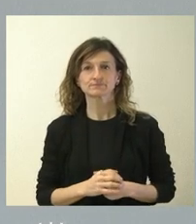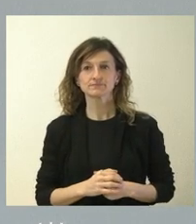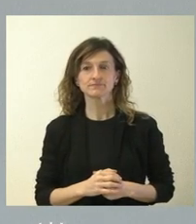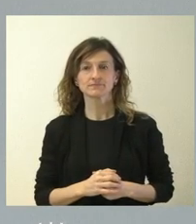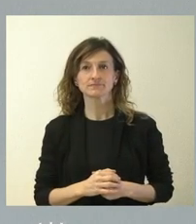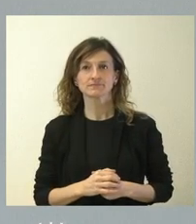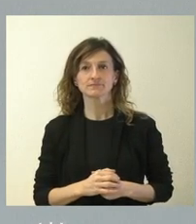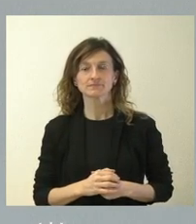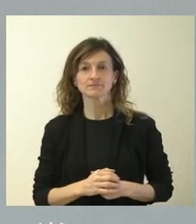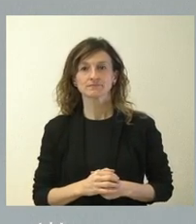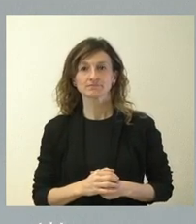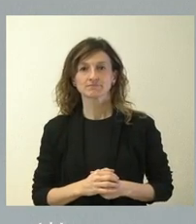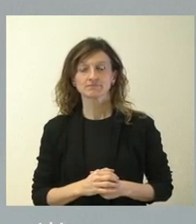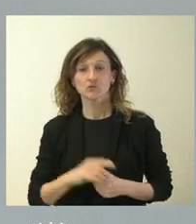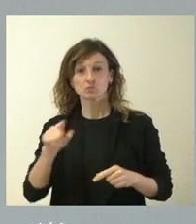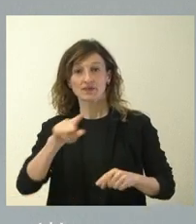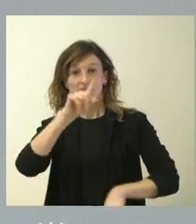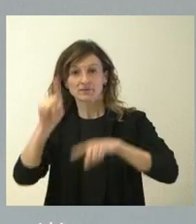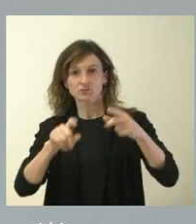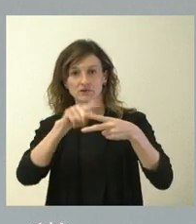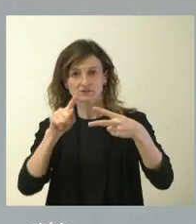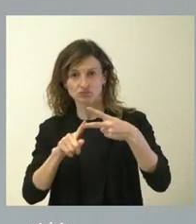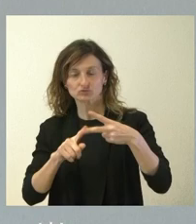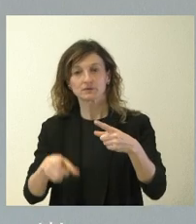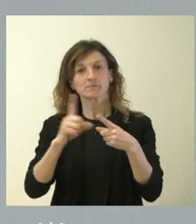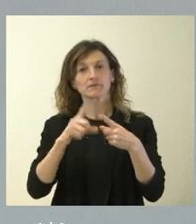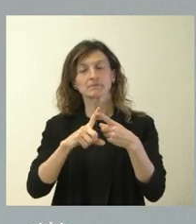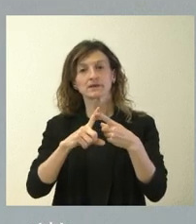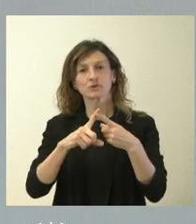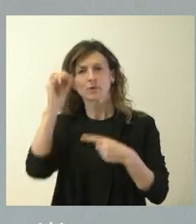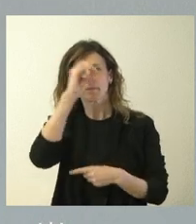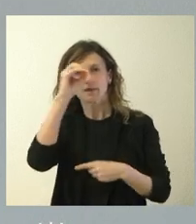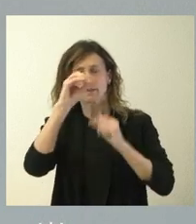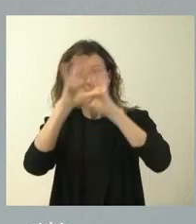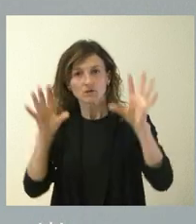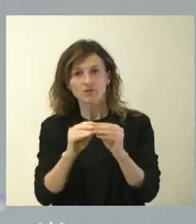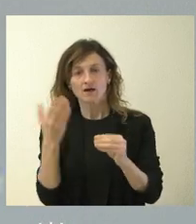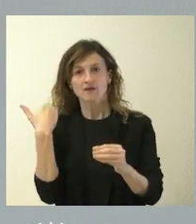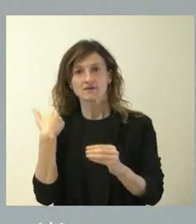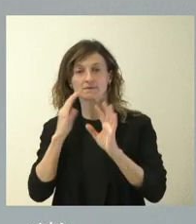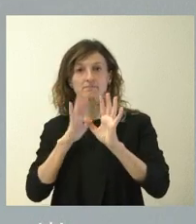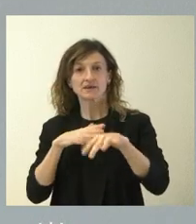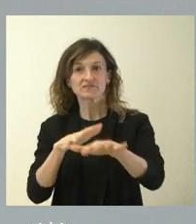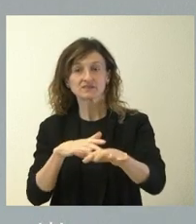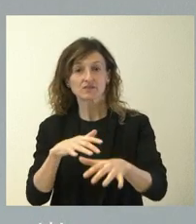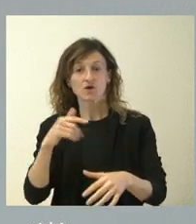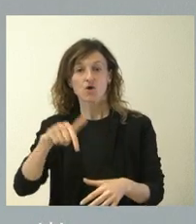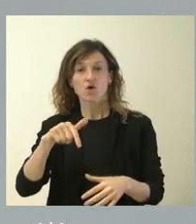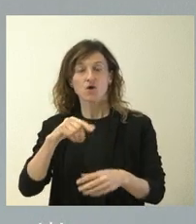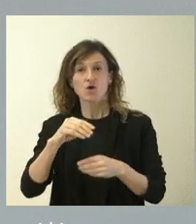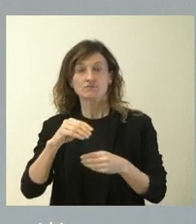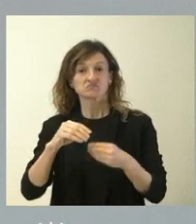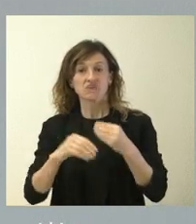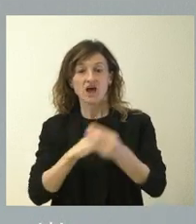Pues, sobre las tres cuestiones que usted plantea, en primer lugar, la valoración respecto de las manifestaciones. No la realizamos, más allá del